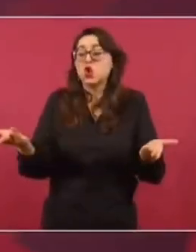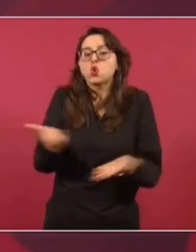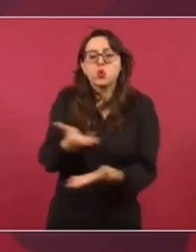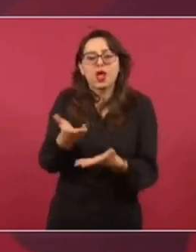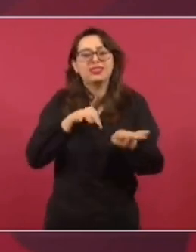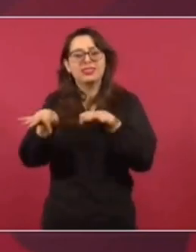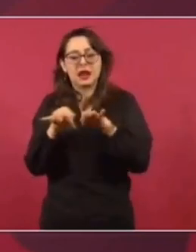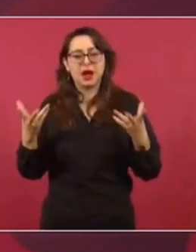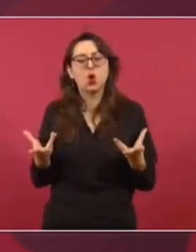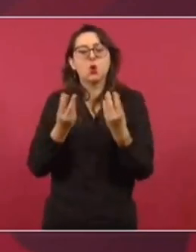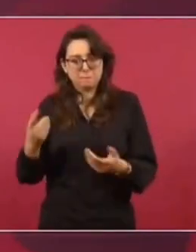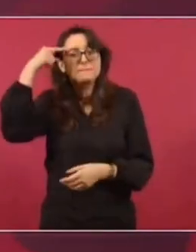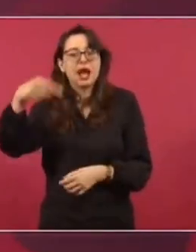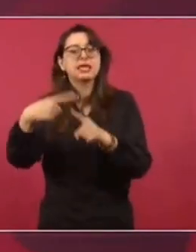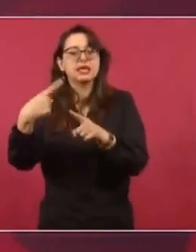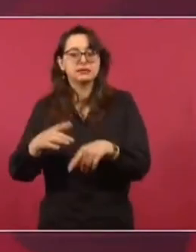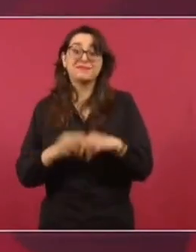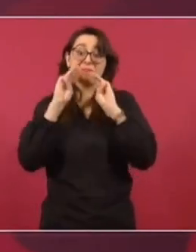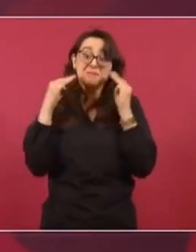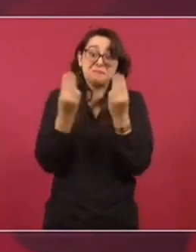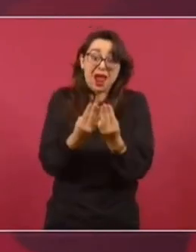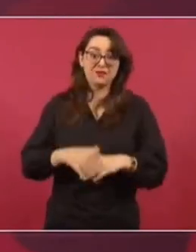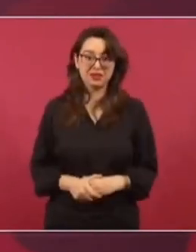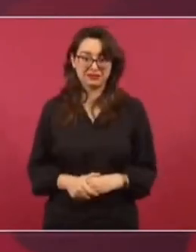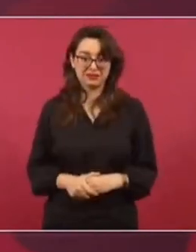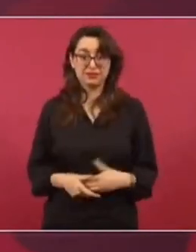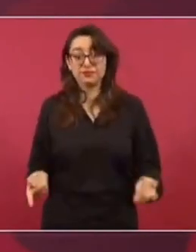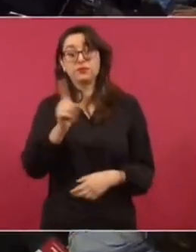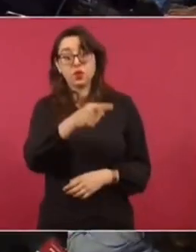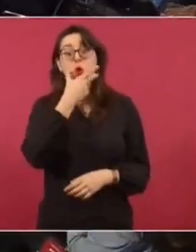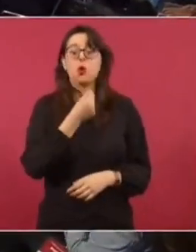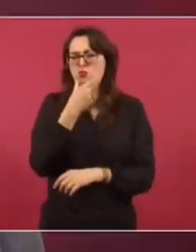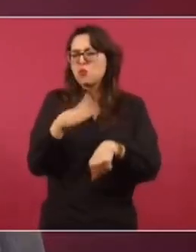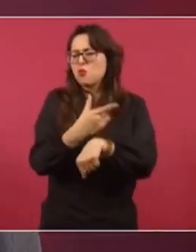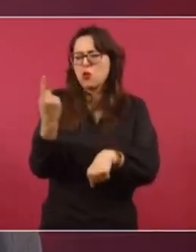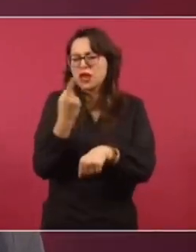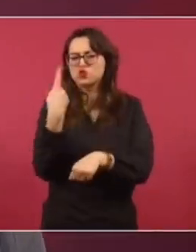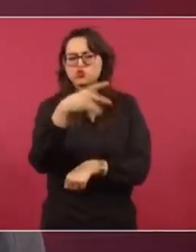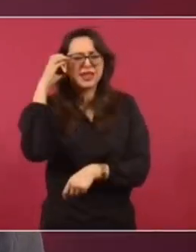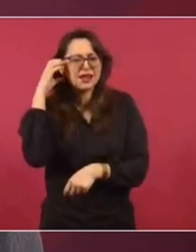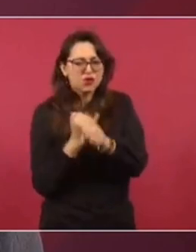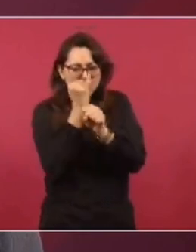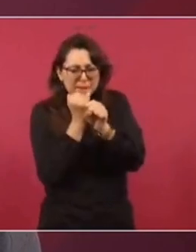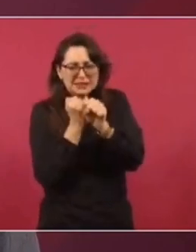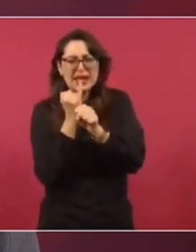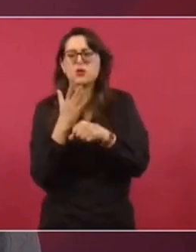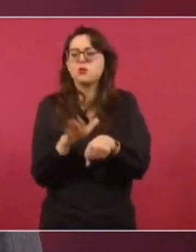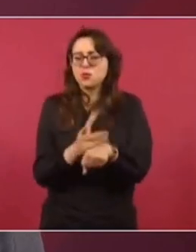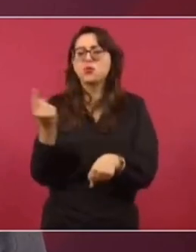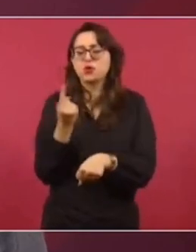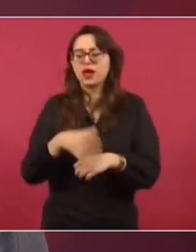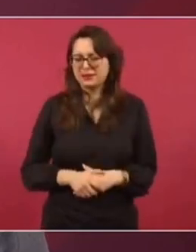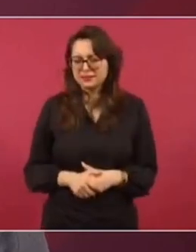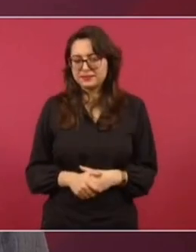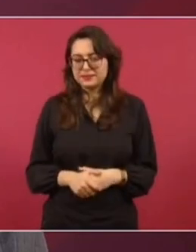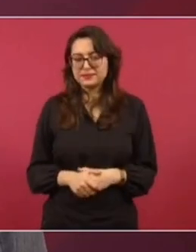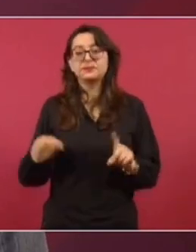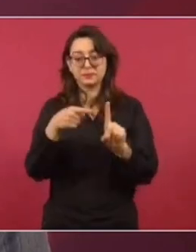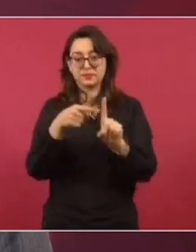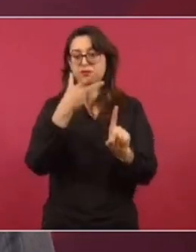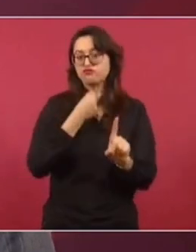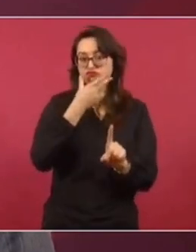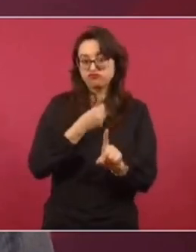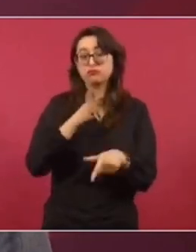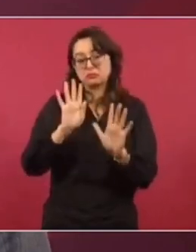desde el Centro Nacional de Inteligencia. En el caso que usted refiere, es de que esa persona, ese ciudadano de Derechos Humanos de